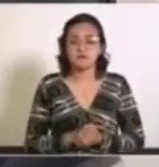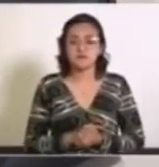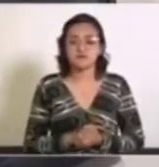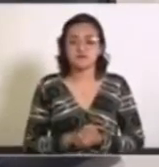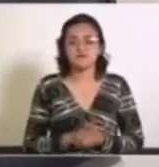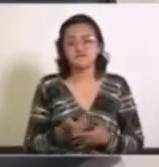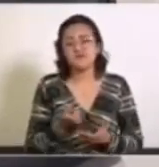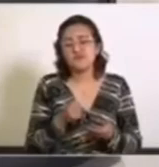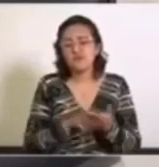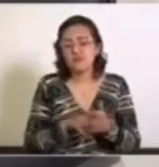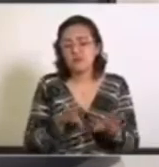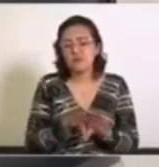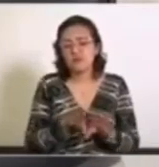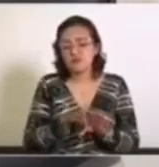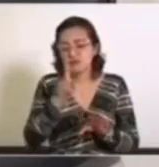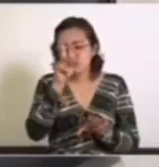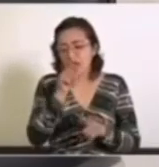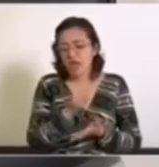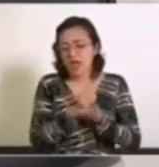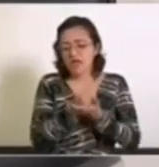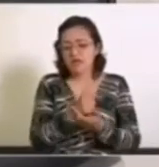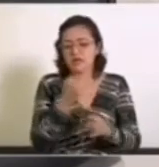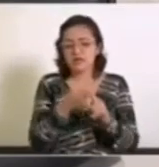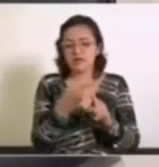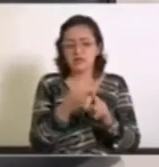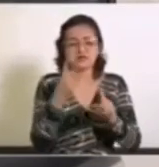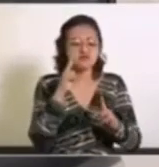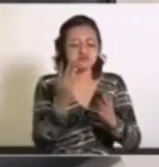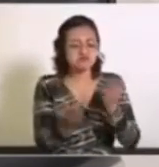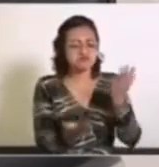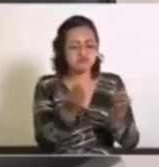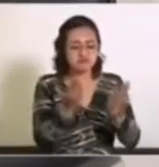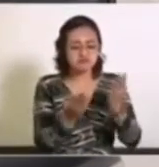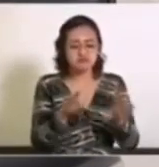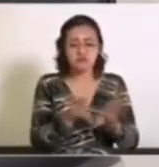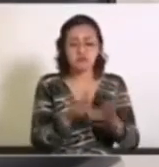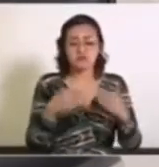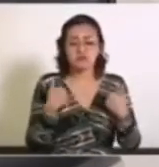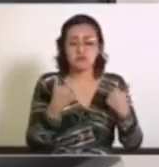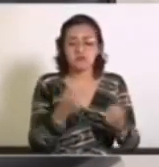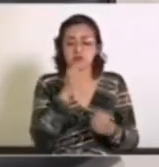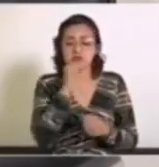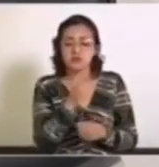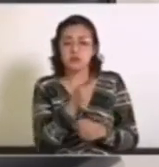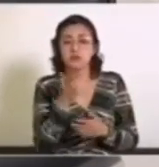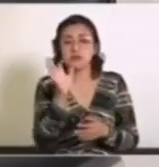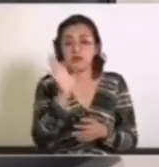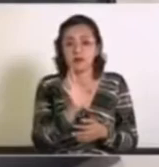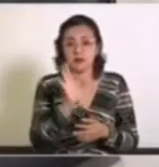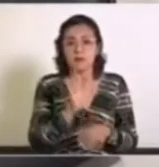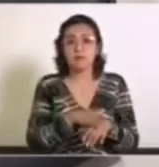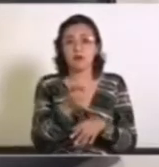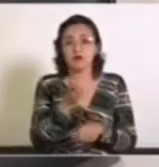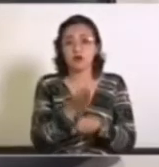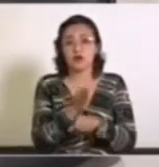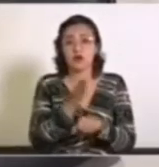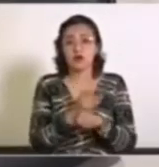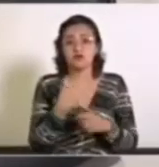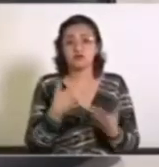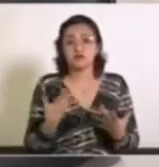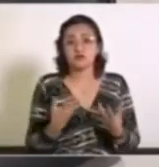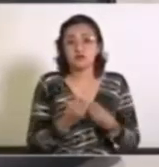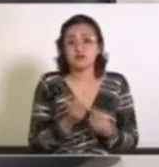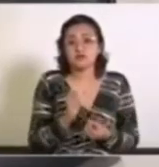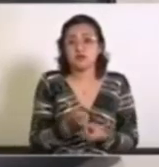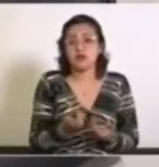Pedagógicamente, siempre ayuda contrastar, se entiende mejor los datos. Por ello, voy a ir contrastando cómo